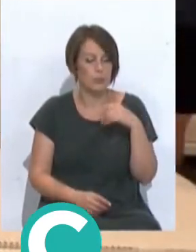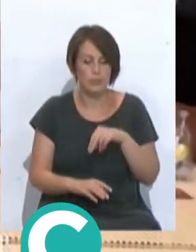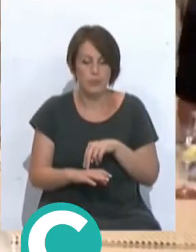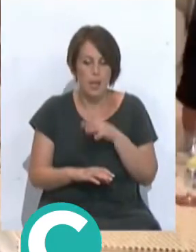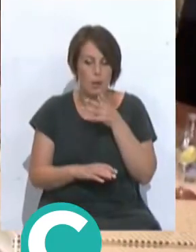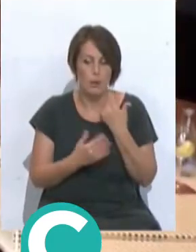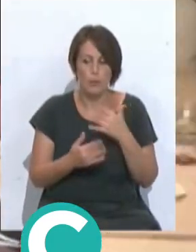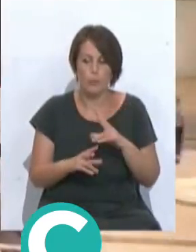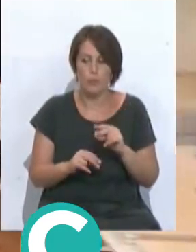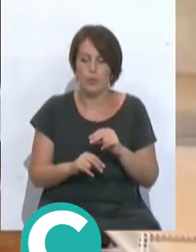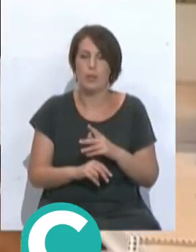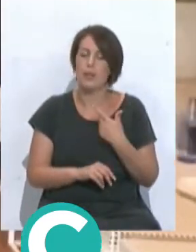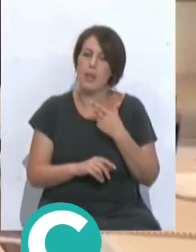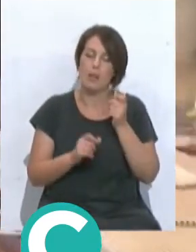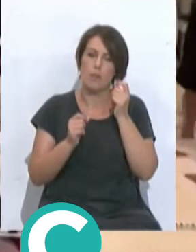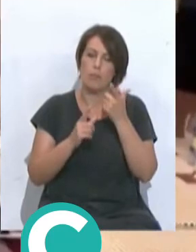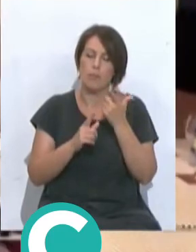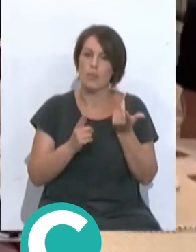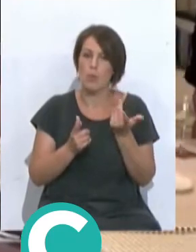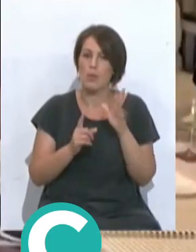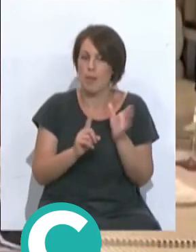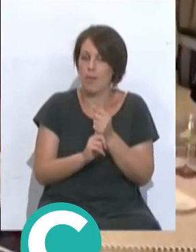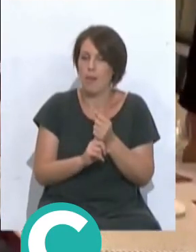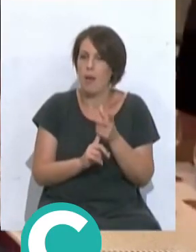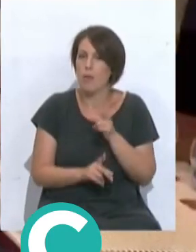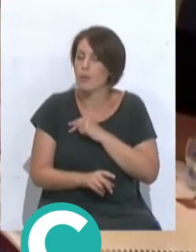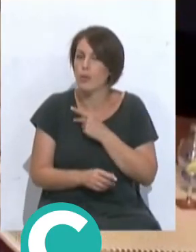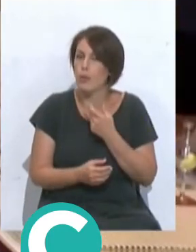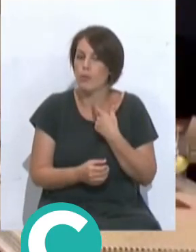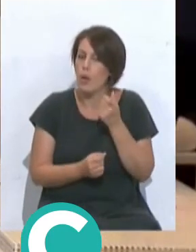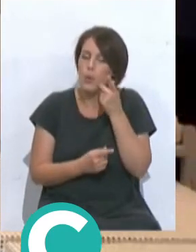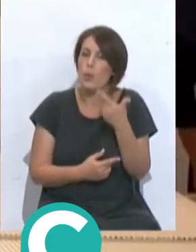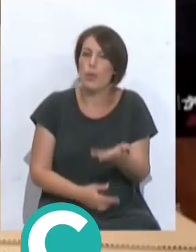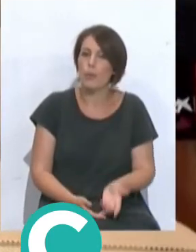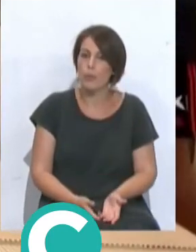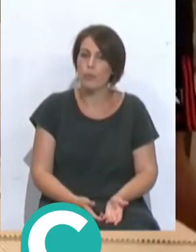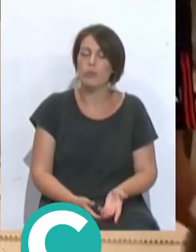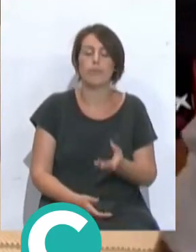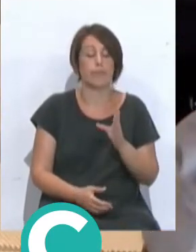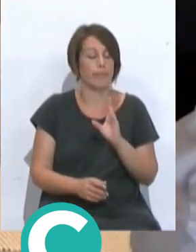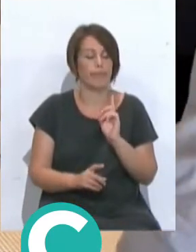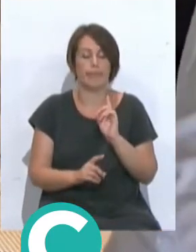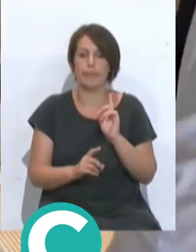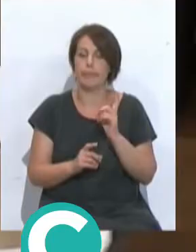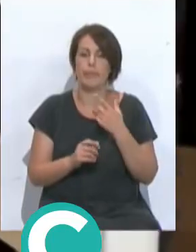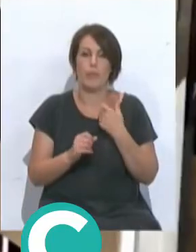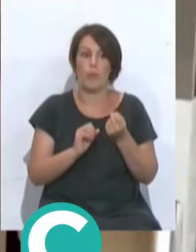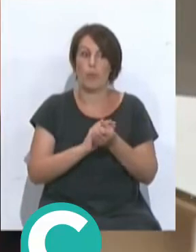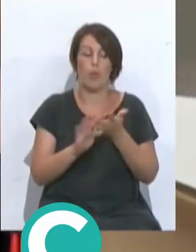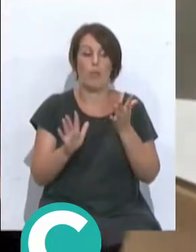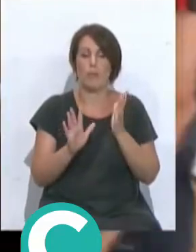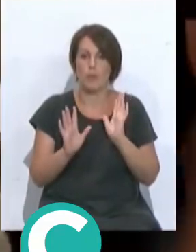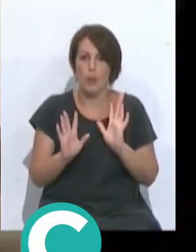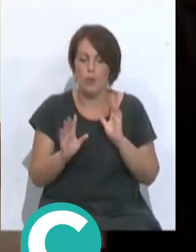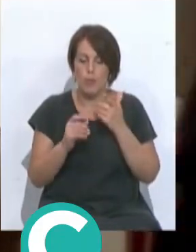das cuenta de lo que has logrado y has conseguido? mira de lo que he logrado no la verdad porque al final pasa todo tan rápido que no tal pero